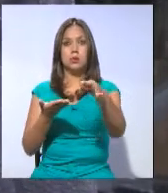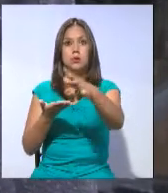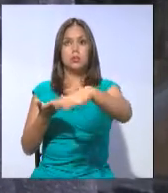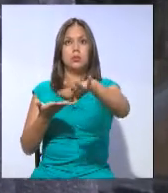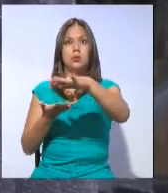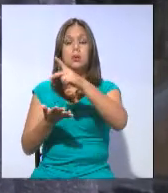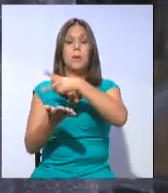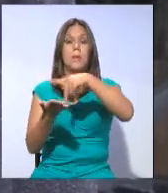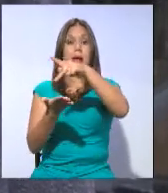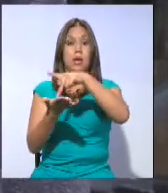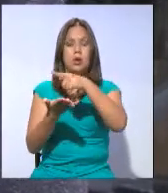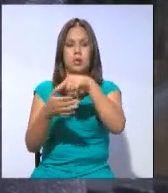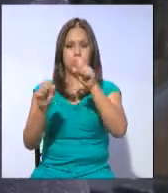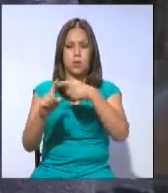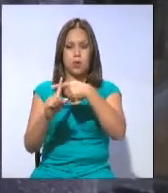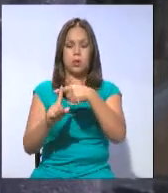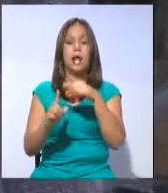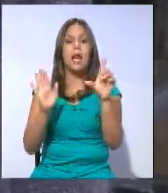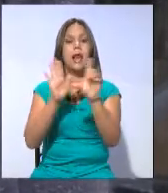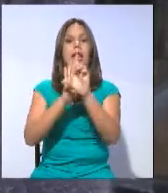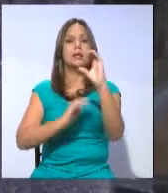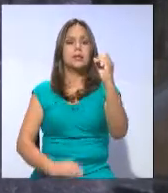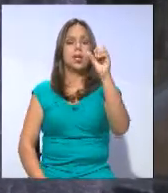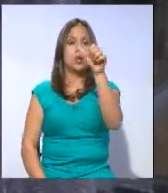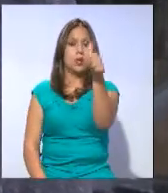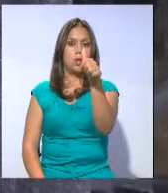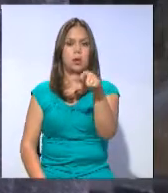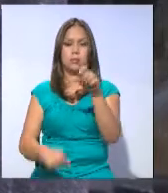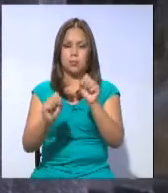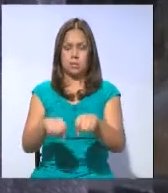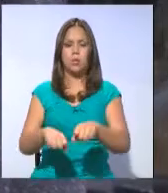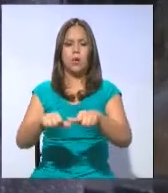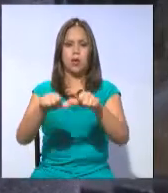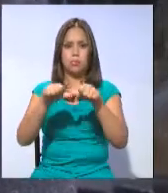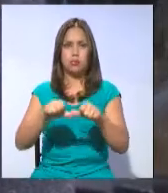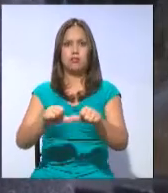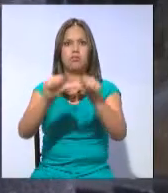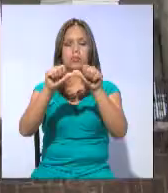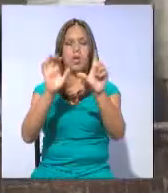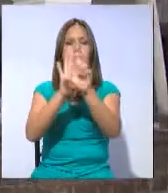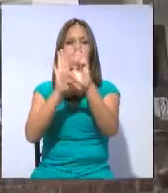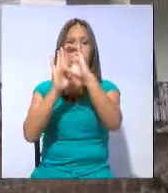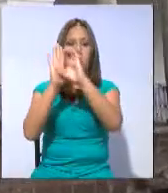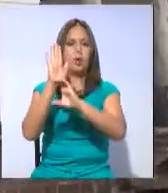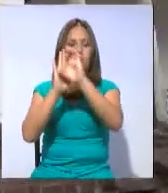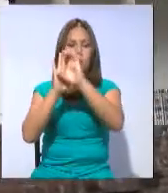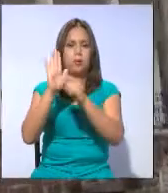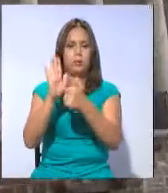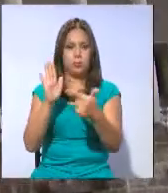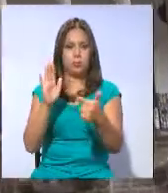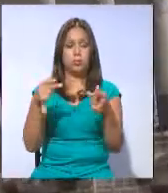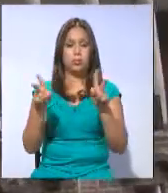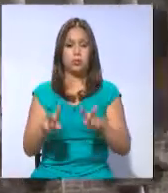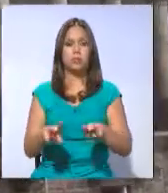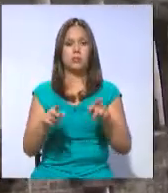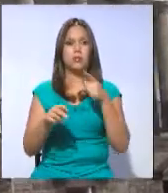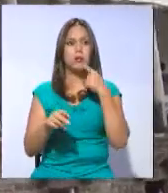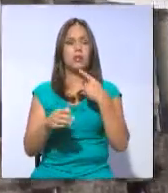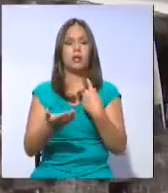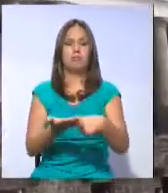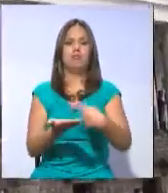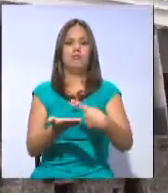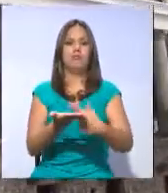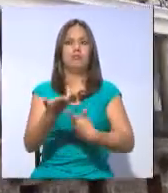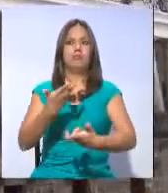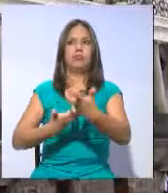habían sido beneficiadas con la ley 010 sigan manteniendo tal cual lo plantea la Constitución. Además indicó que aún se mantienen reuniones